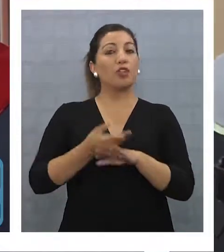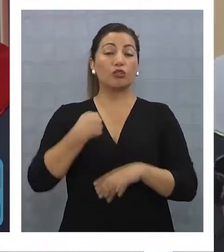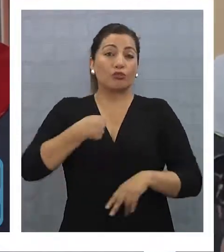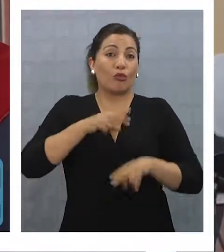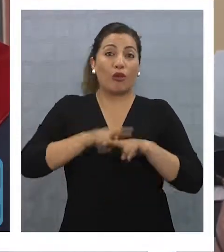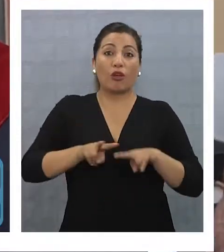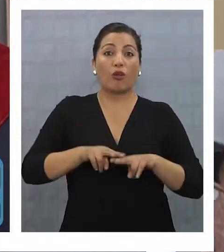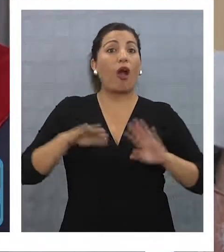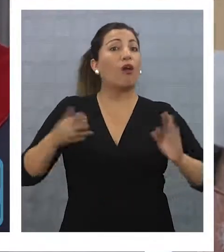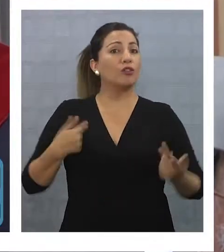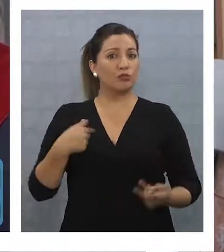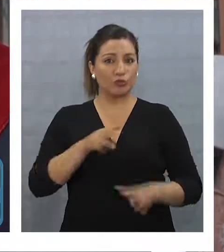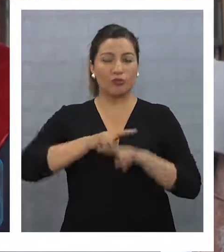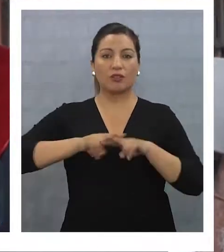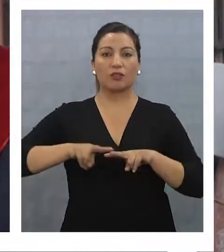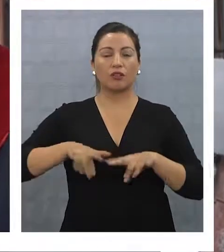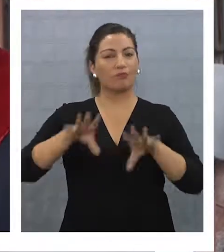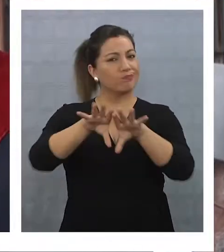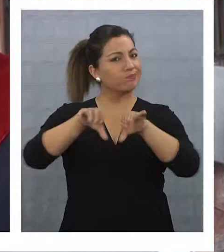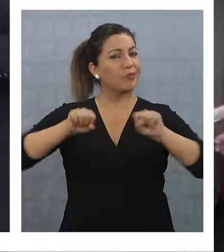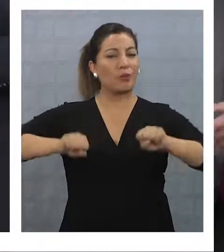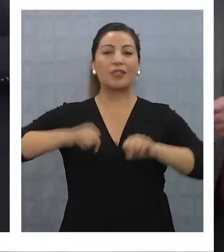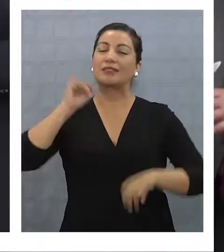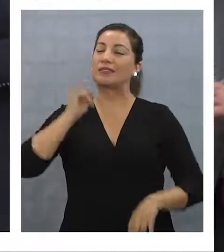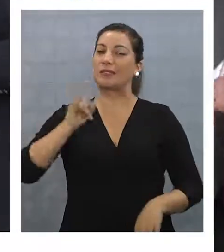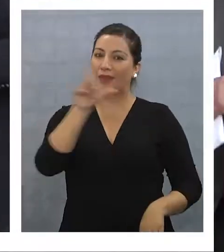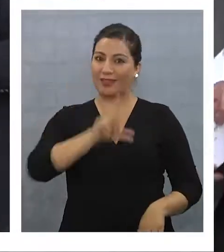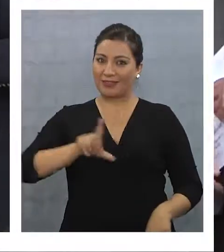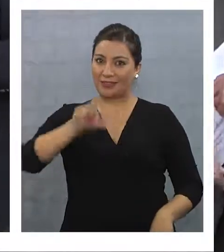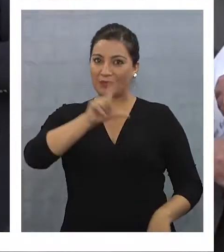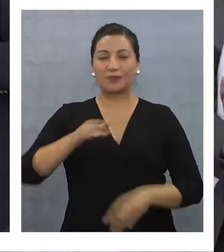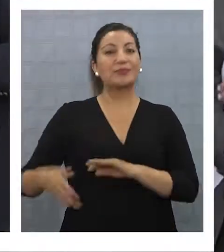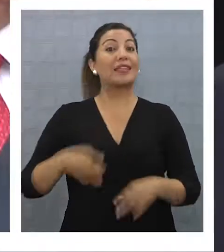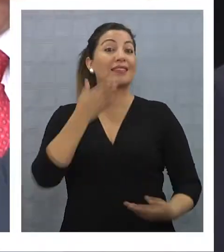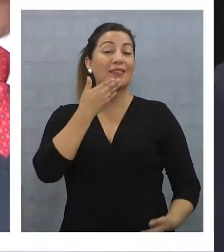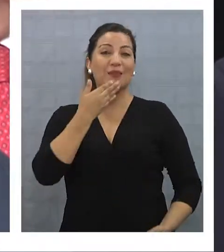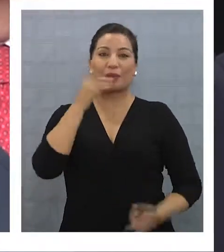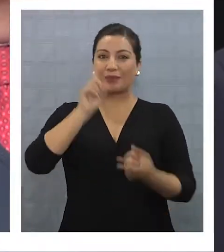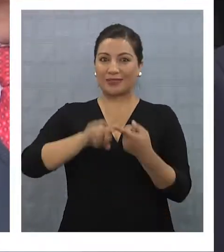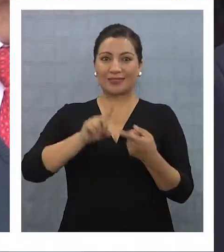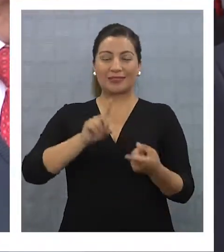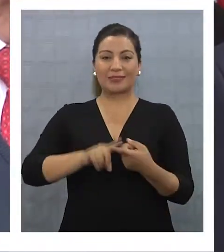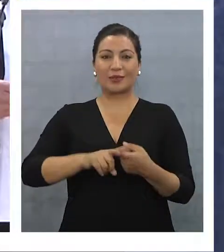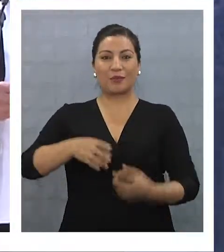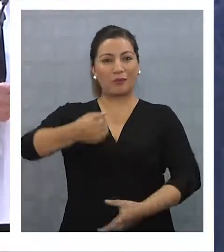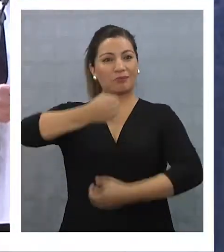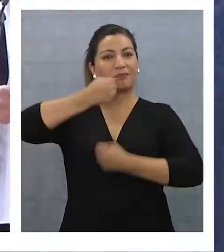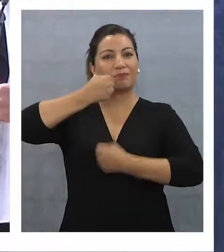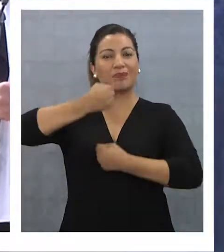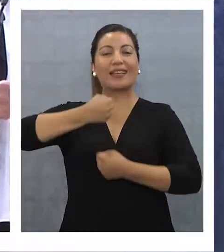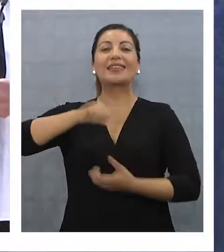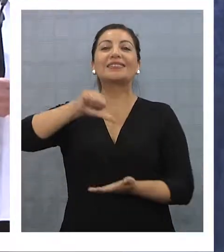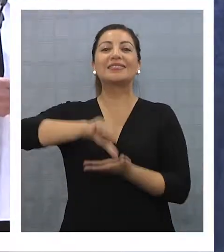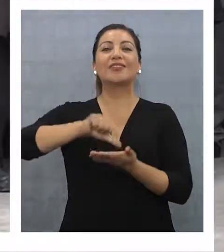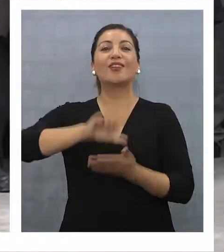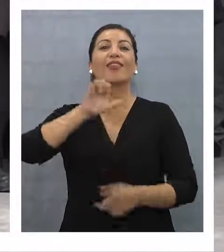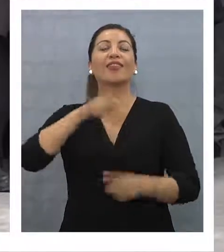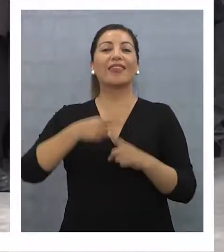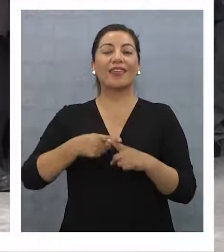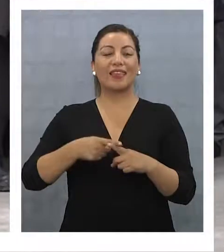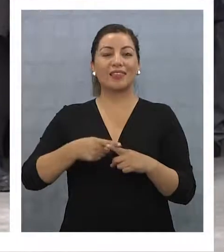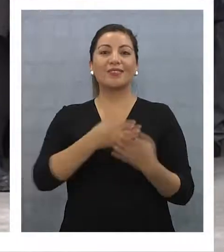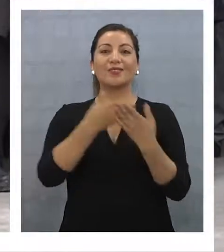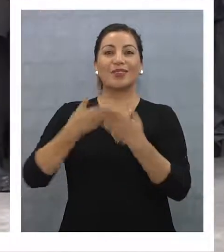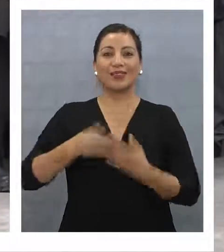y bueno, estoy haciéndolo, comprometido siempre con el liceo. También participó el estandarte del Centro de Exalumnos de